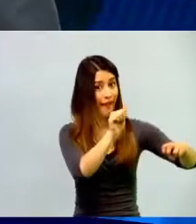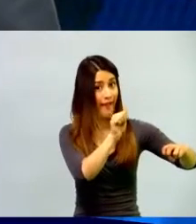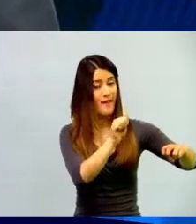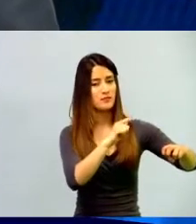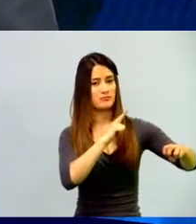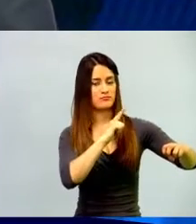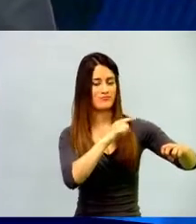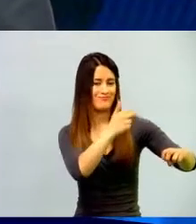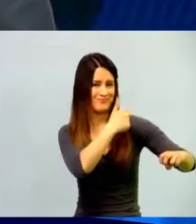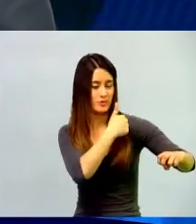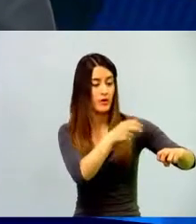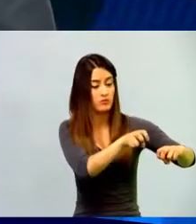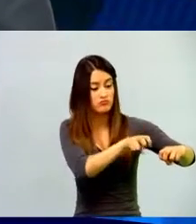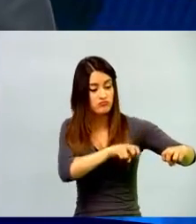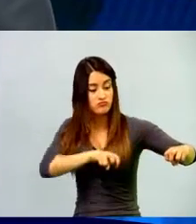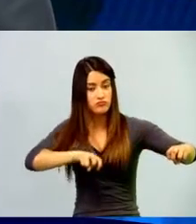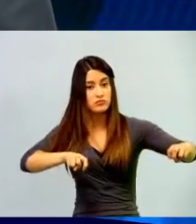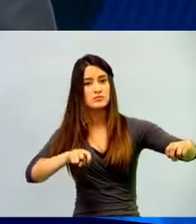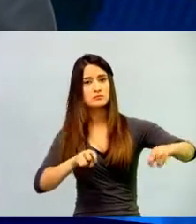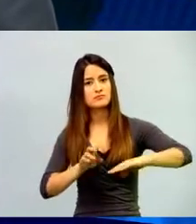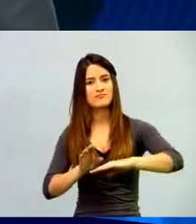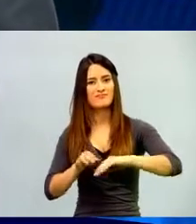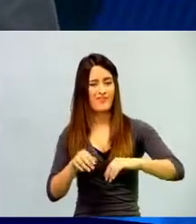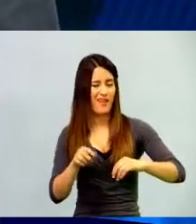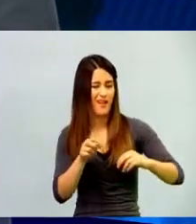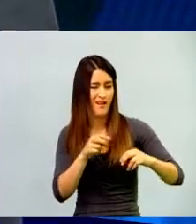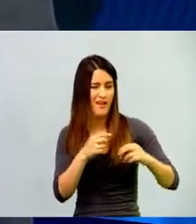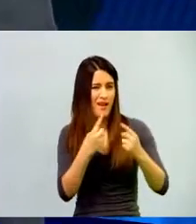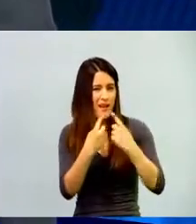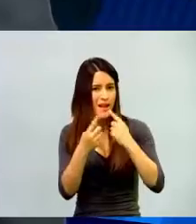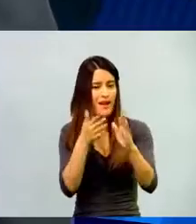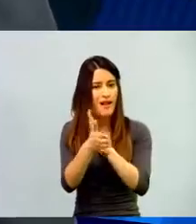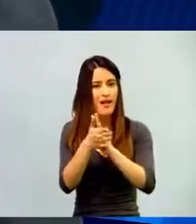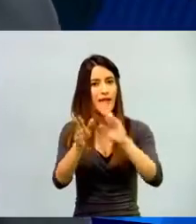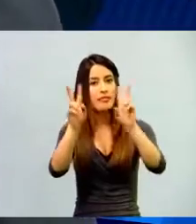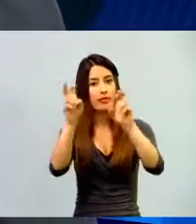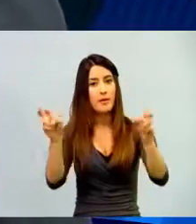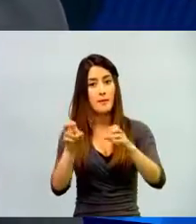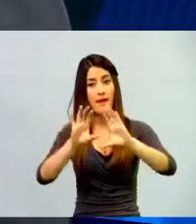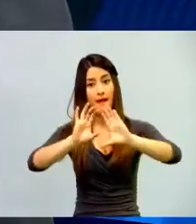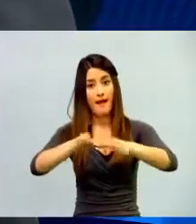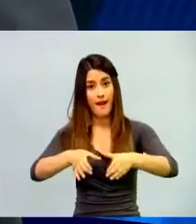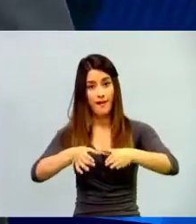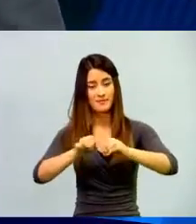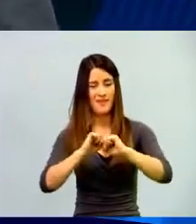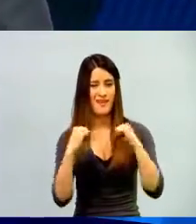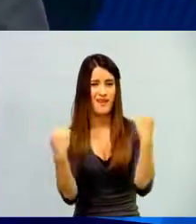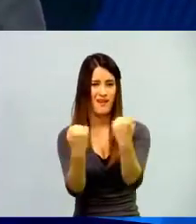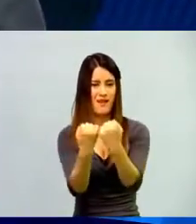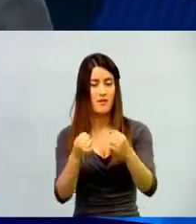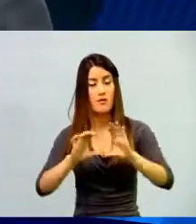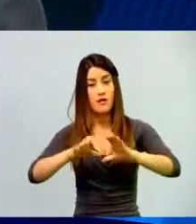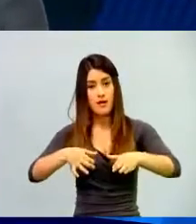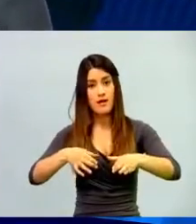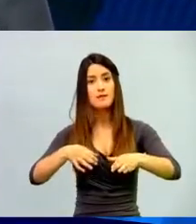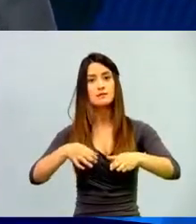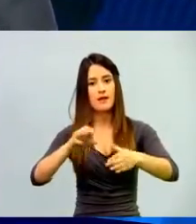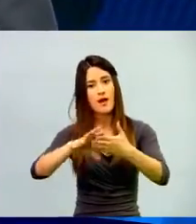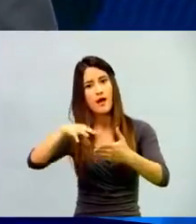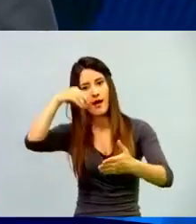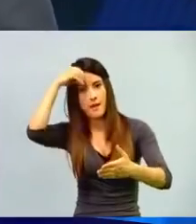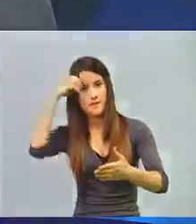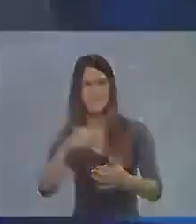hablando de aprendizaje y juego en el aula. Así que Marta Patricia, bienvenida a Educa Digital Colombia